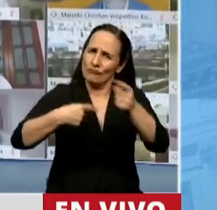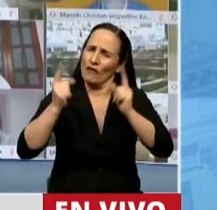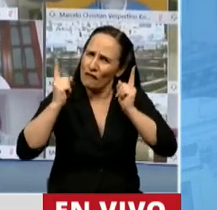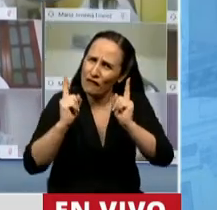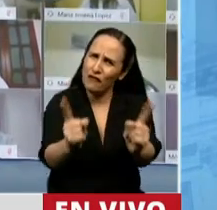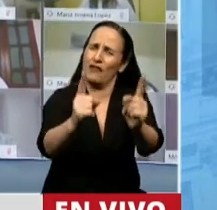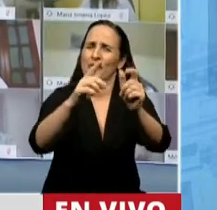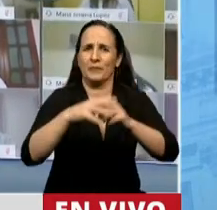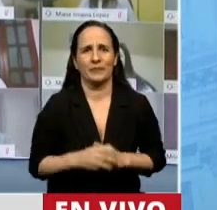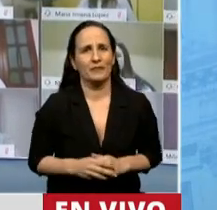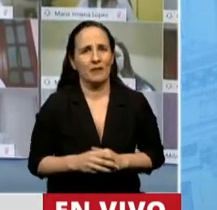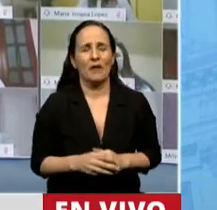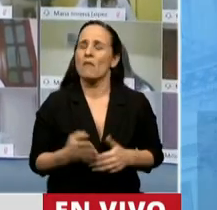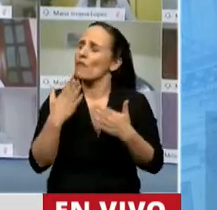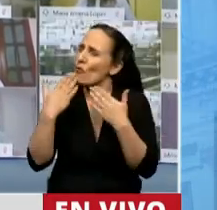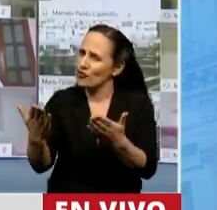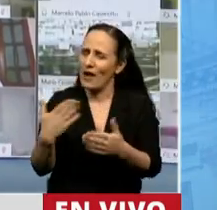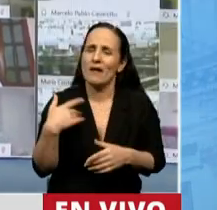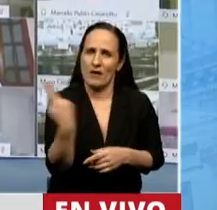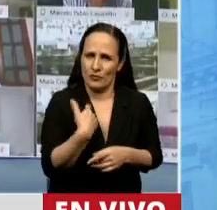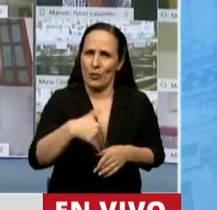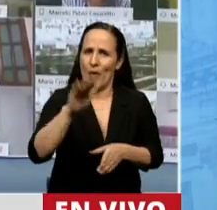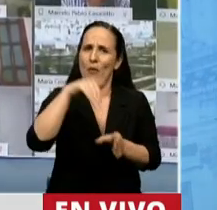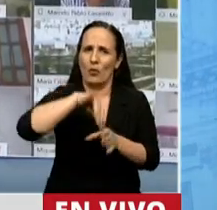Presidente, muchas gracias. Vamos a acompañar este proyecto.